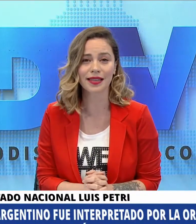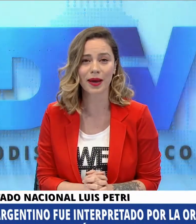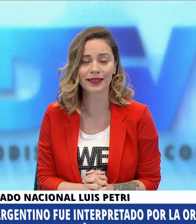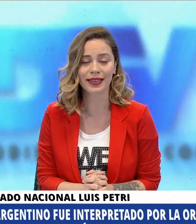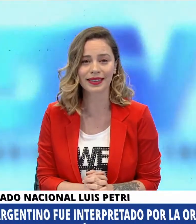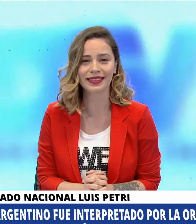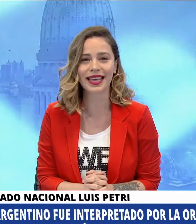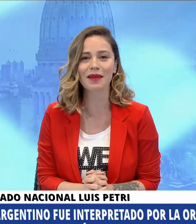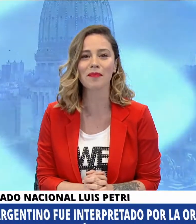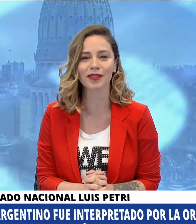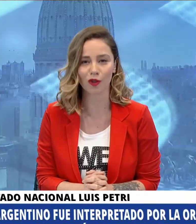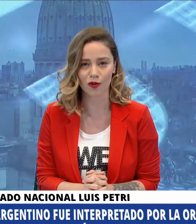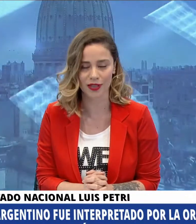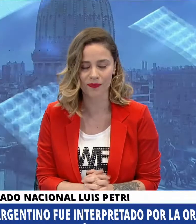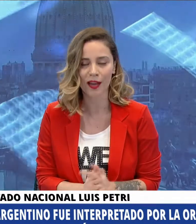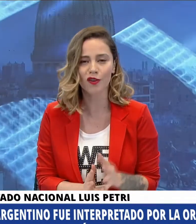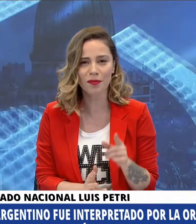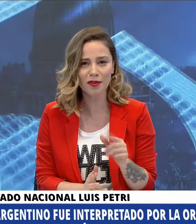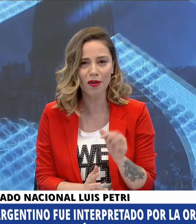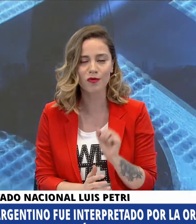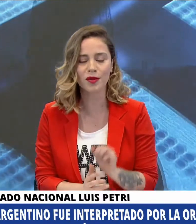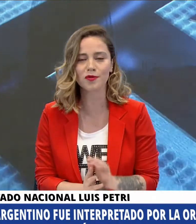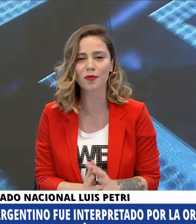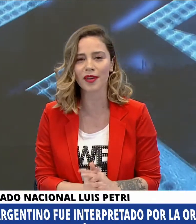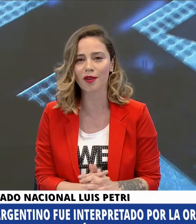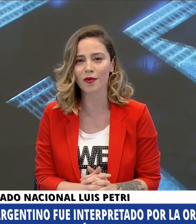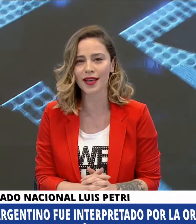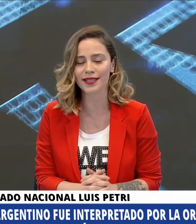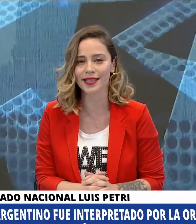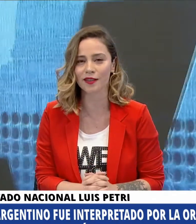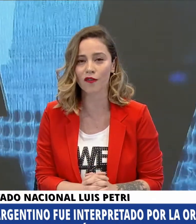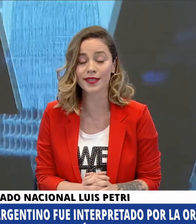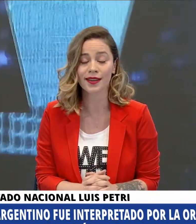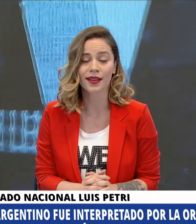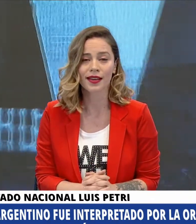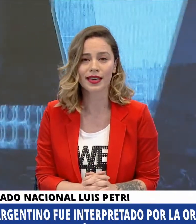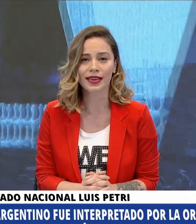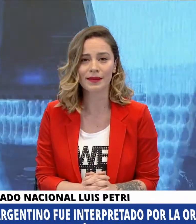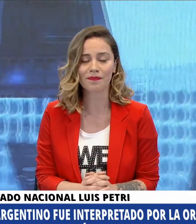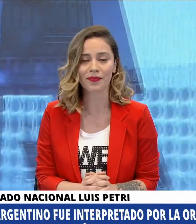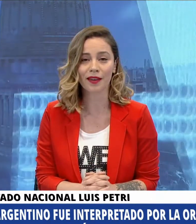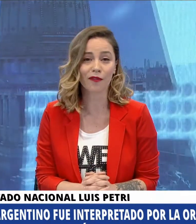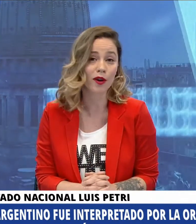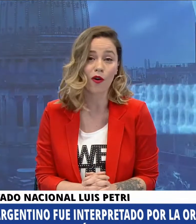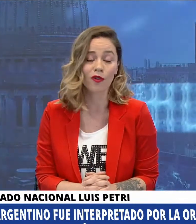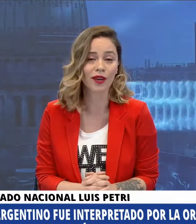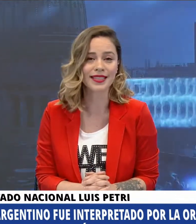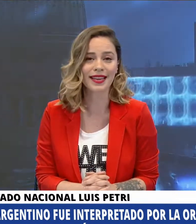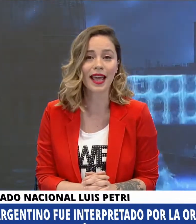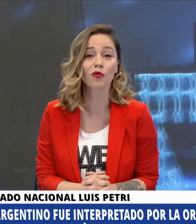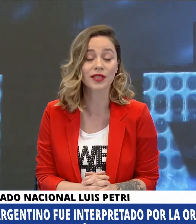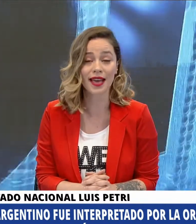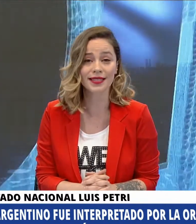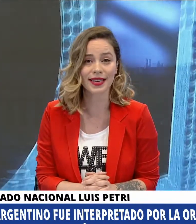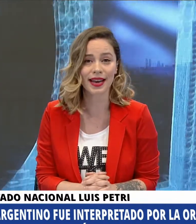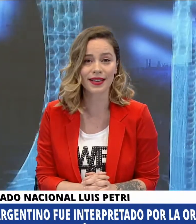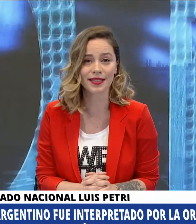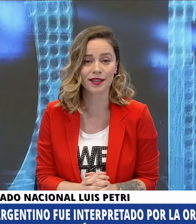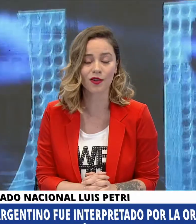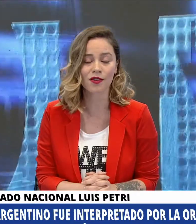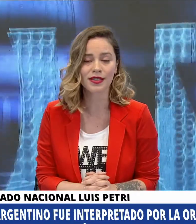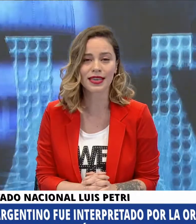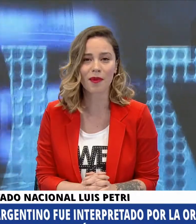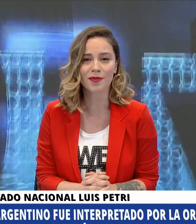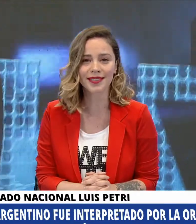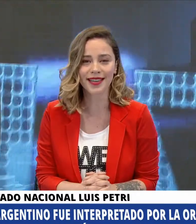general San Martín de Mendoza los invito a escuchemos un poquito algunas de esas estrofas que fueron ayer escuchadas en el